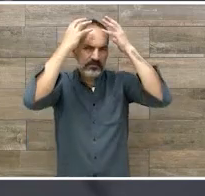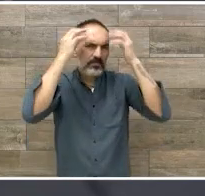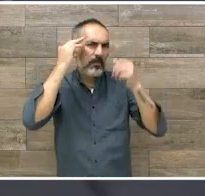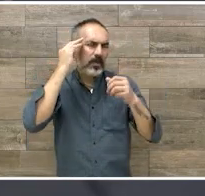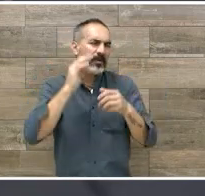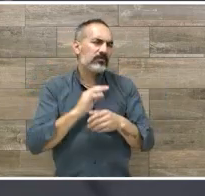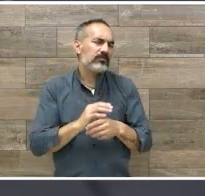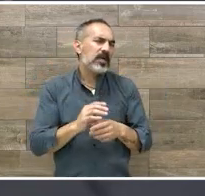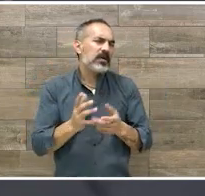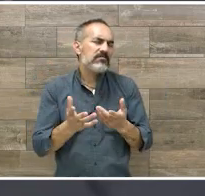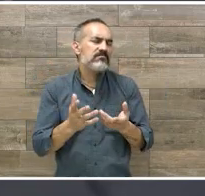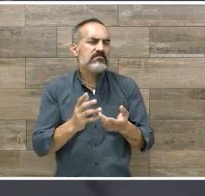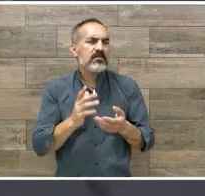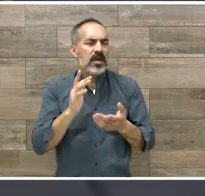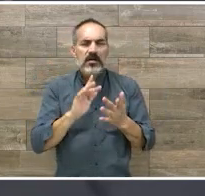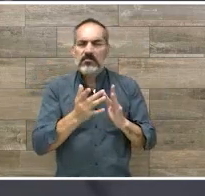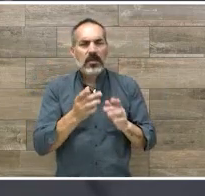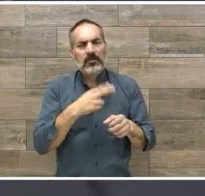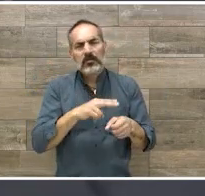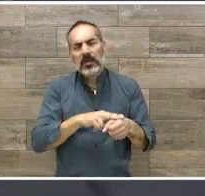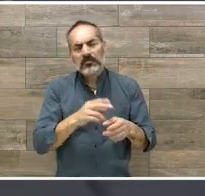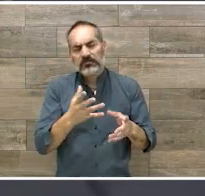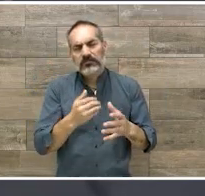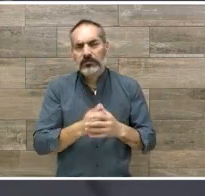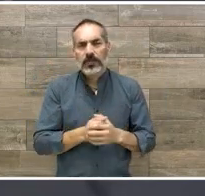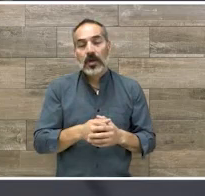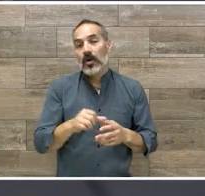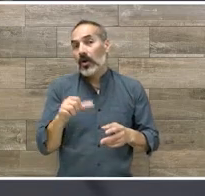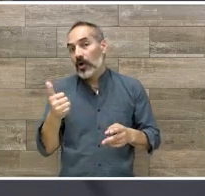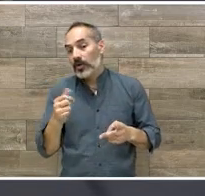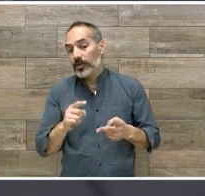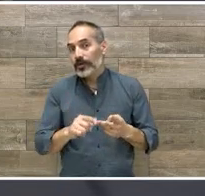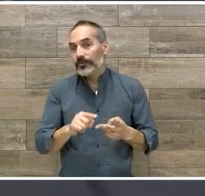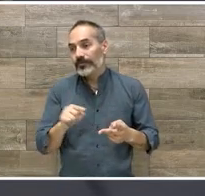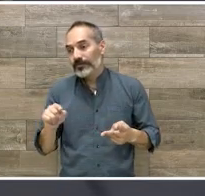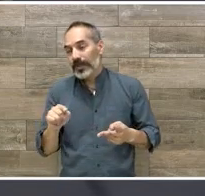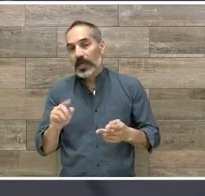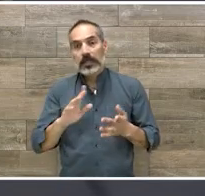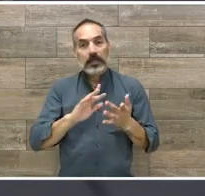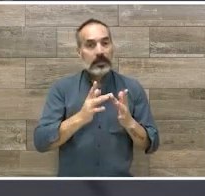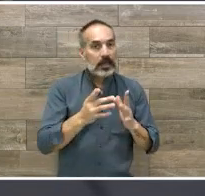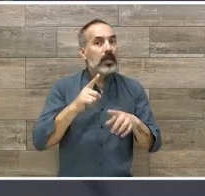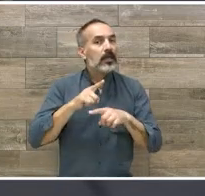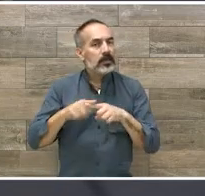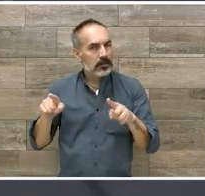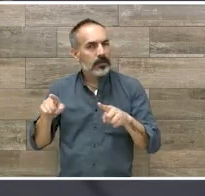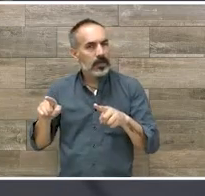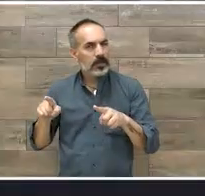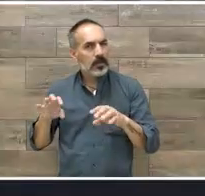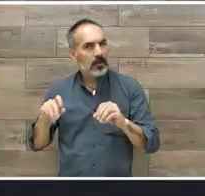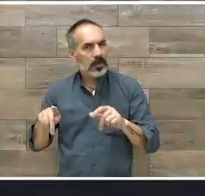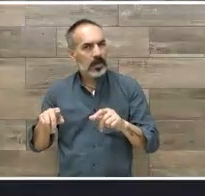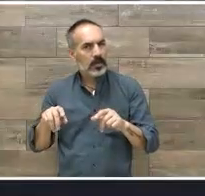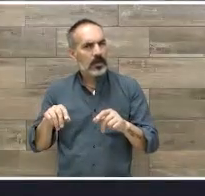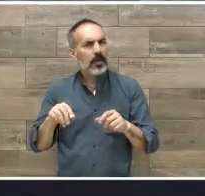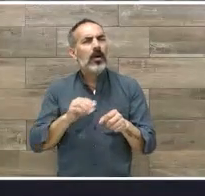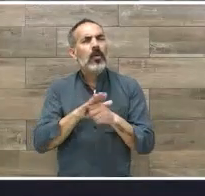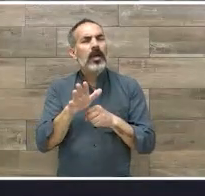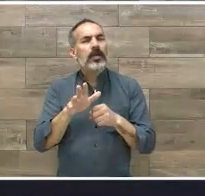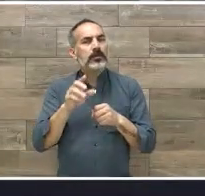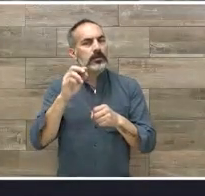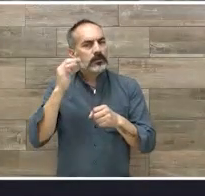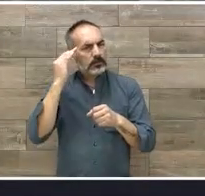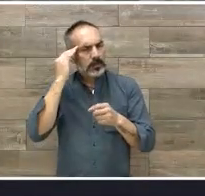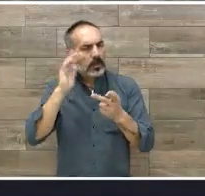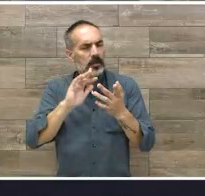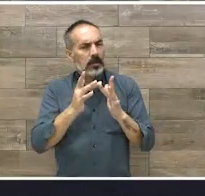denominan como neurodiversos aquí viene otro concepto ¿no? el neurodiverso es aquel que se expone a varios factores de